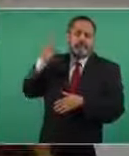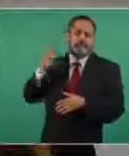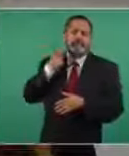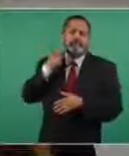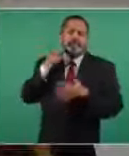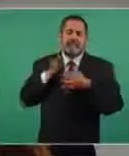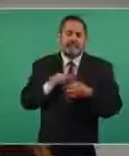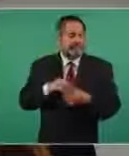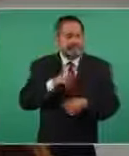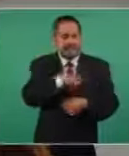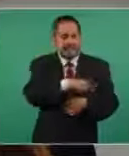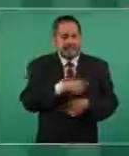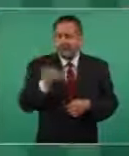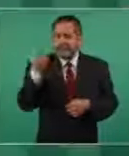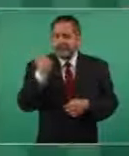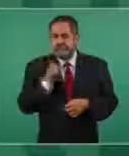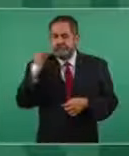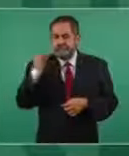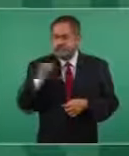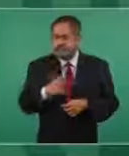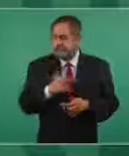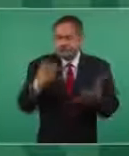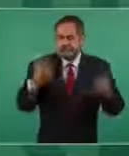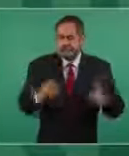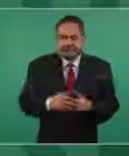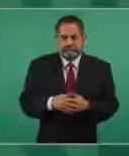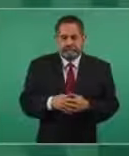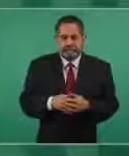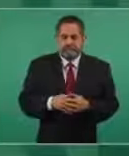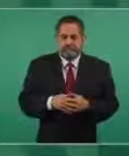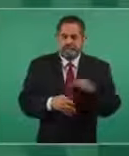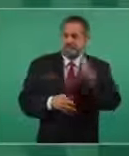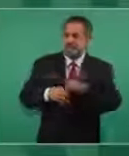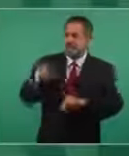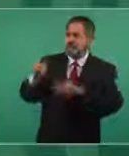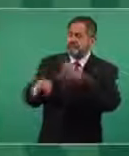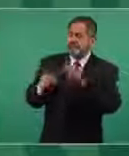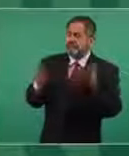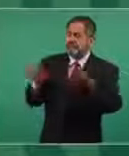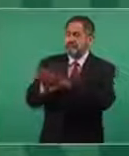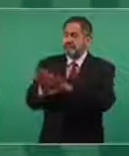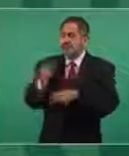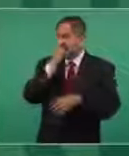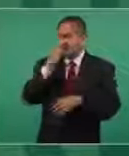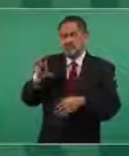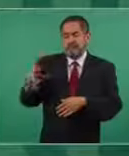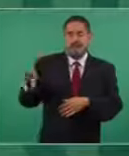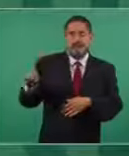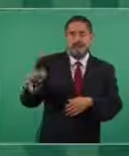absurda de rechazar a quienes